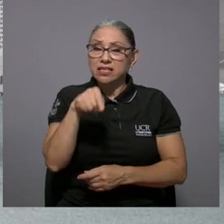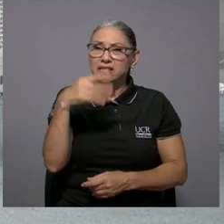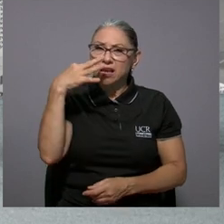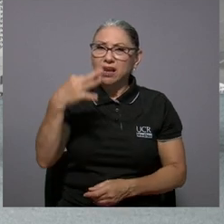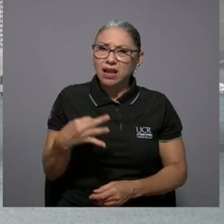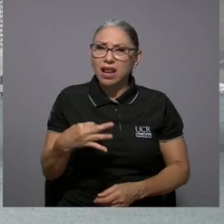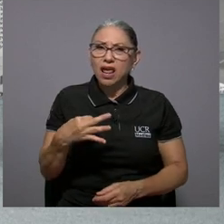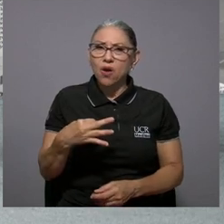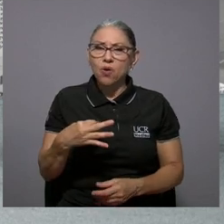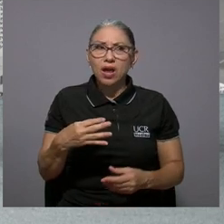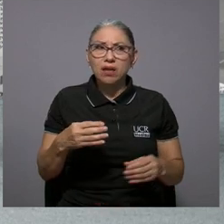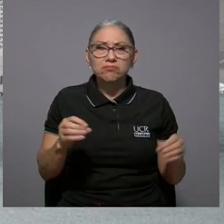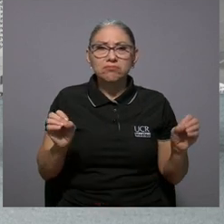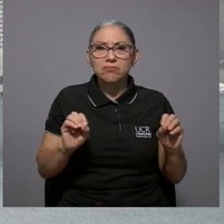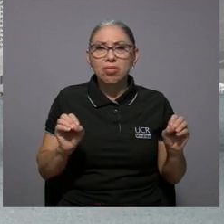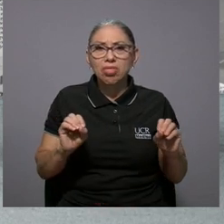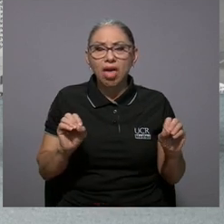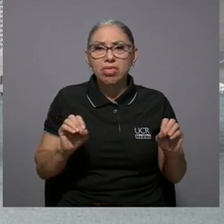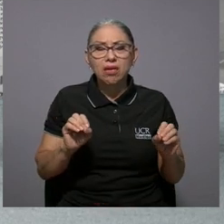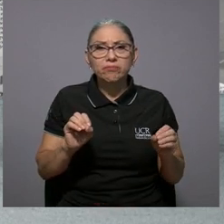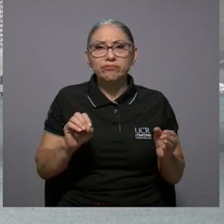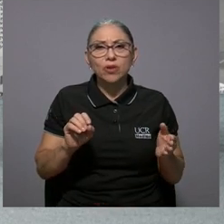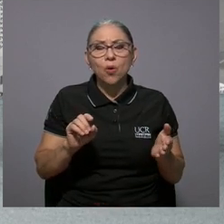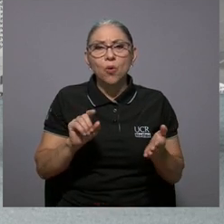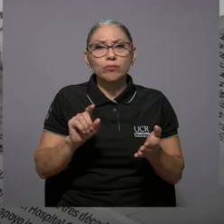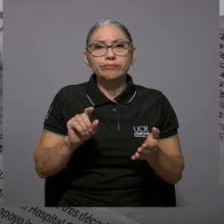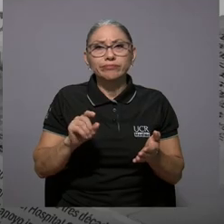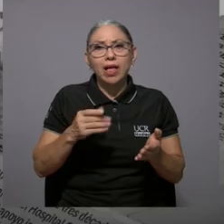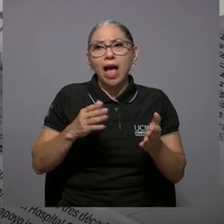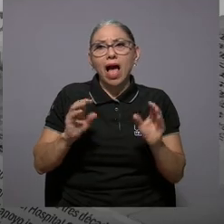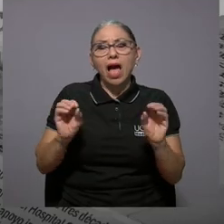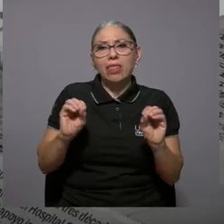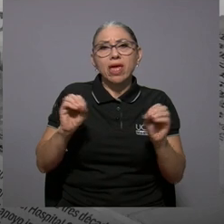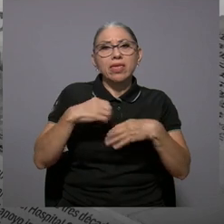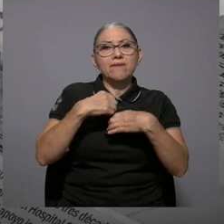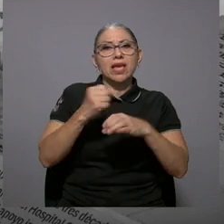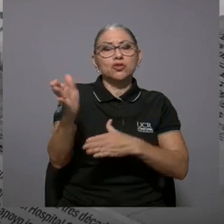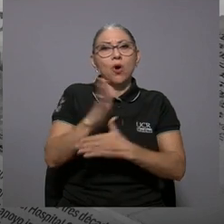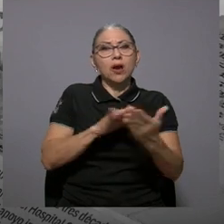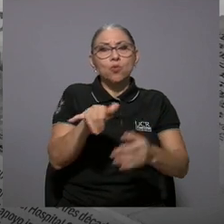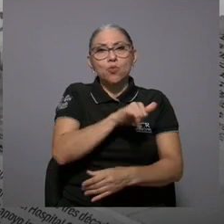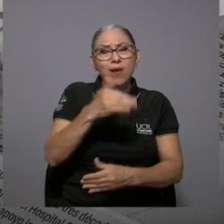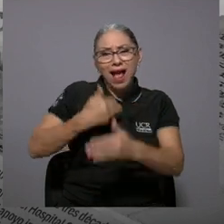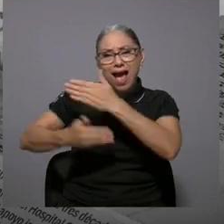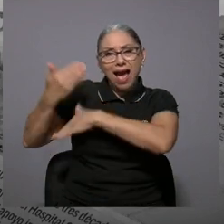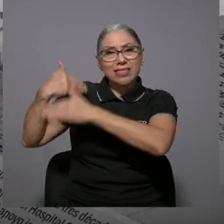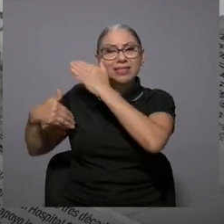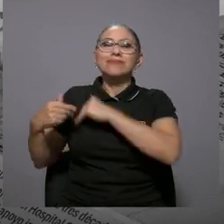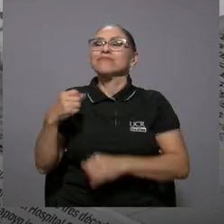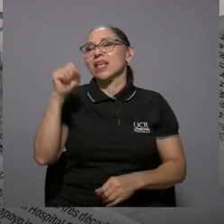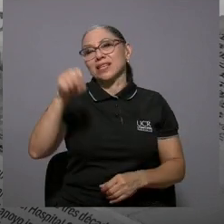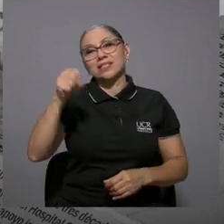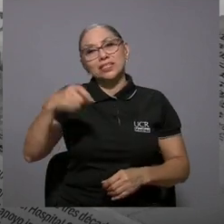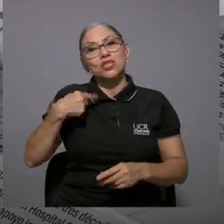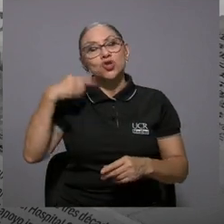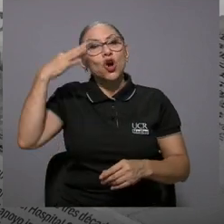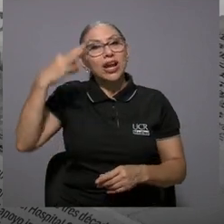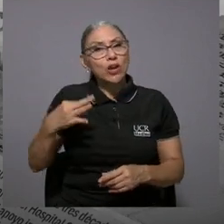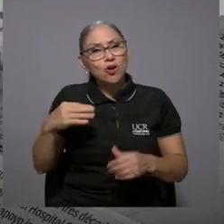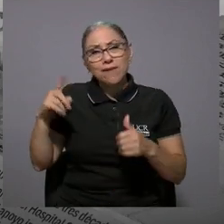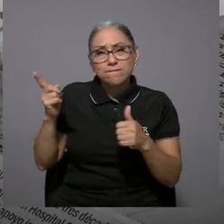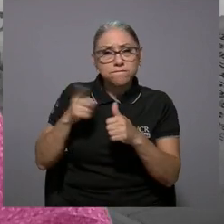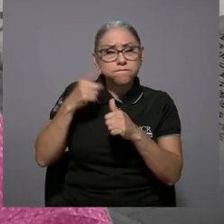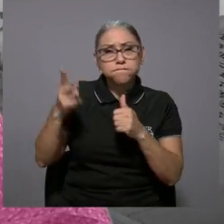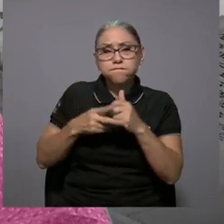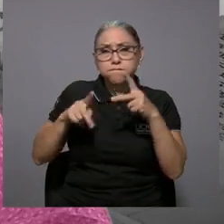obra bueno inclusive creo que es inédita nadie había hecho algo parecido Sí,